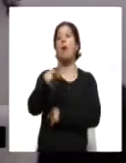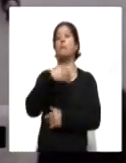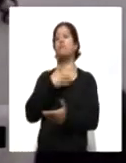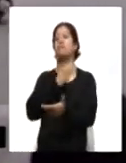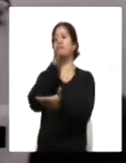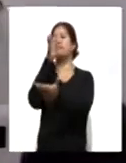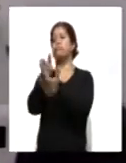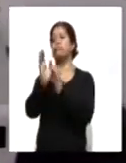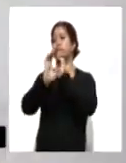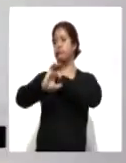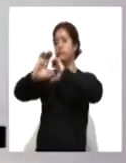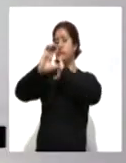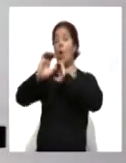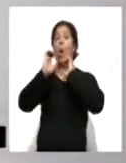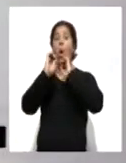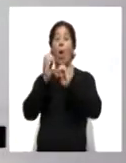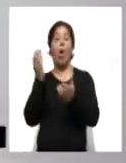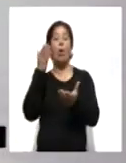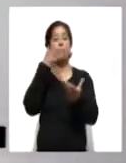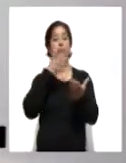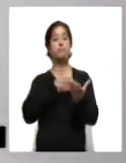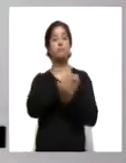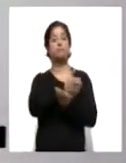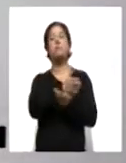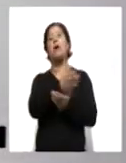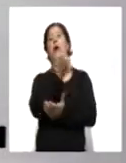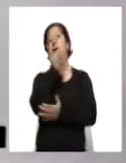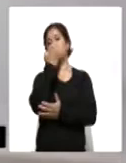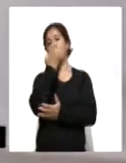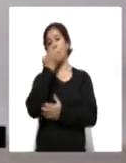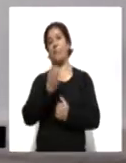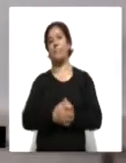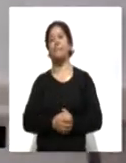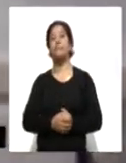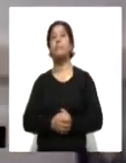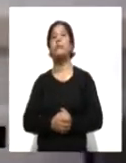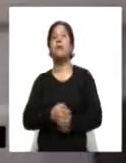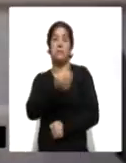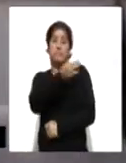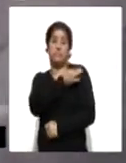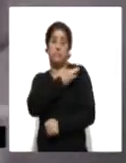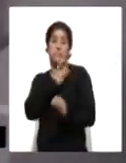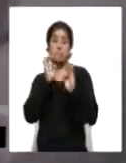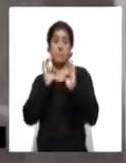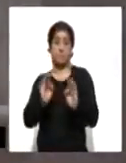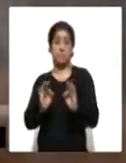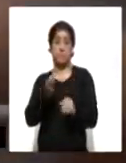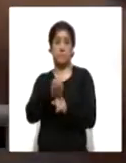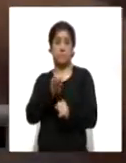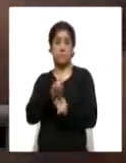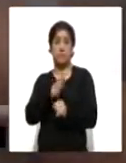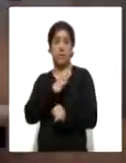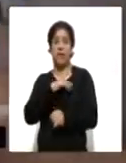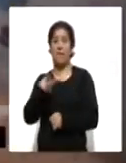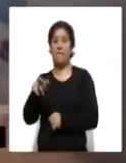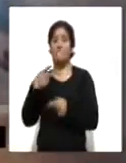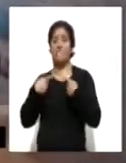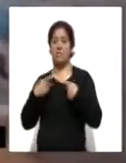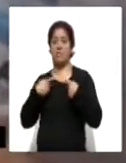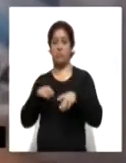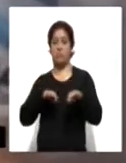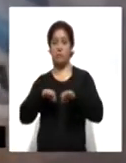acceder a una institución educativa. Si bien la vacunación se centra en estos momentos en los trabajadores